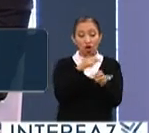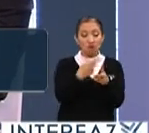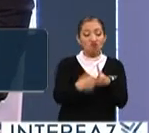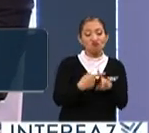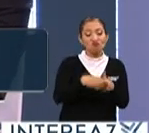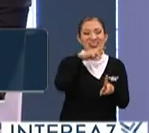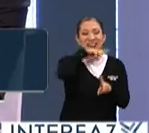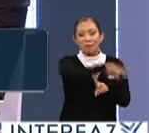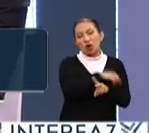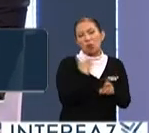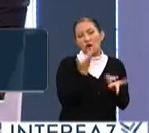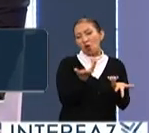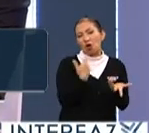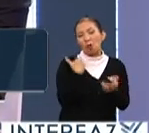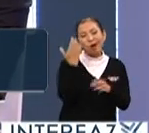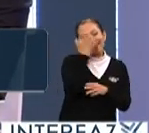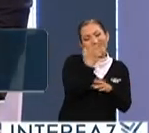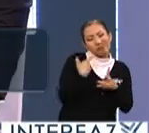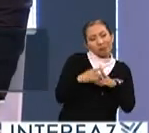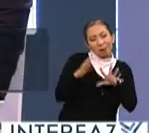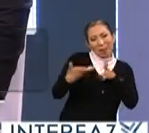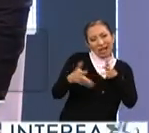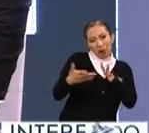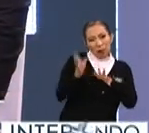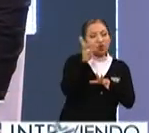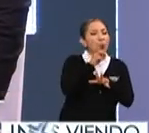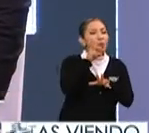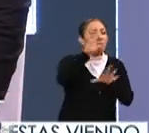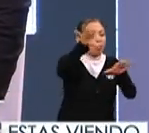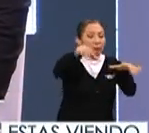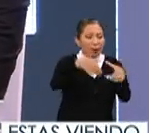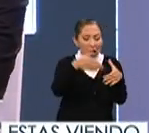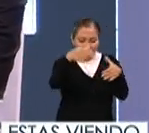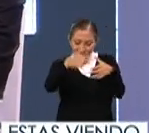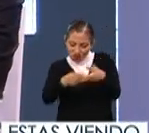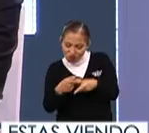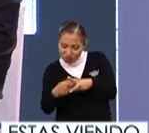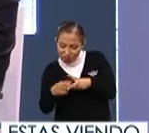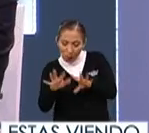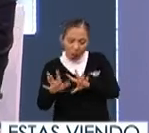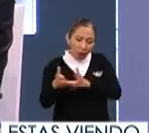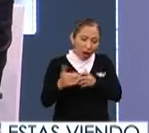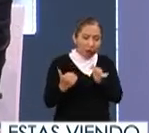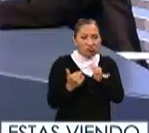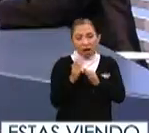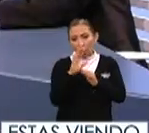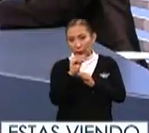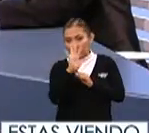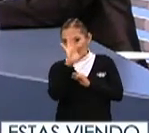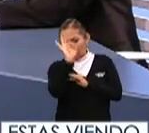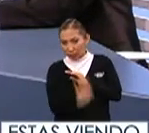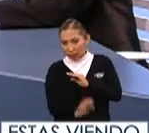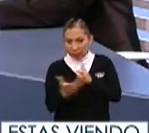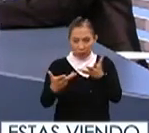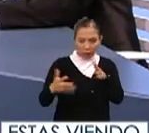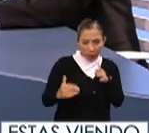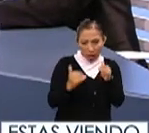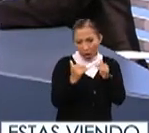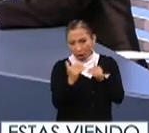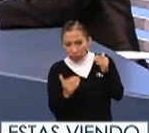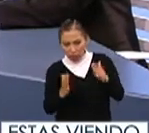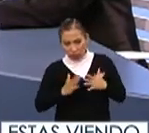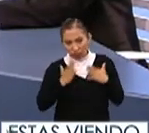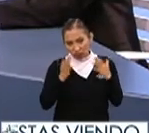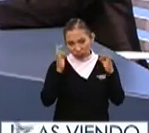conteos rápidos, que son ejercicios estadísticos, muestrales, que tienen una probabilidad, una presión del 95%, más o menos de